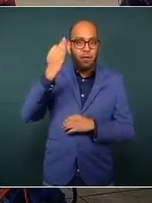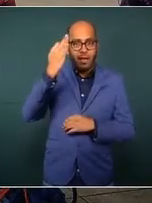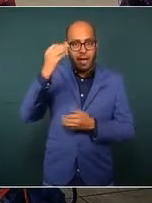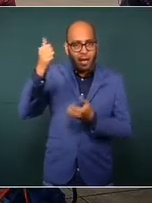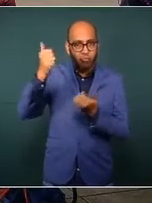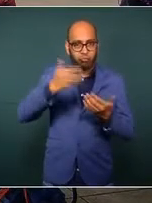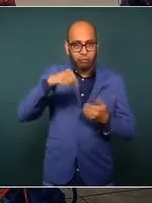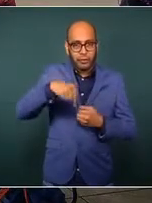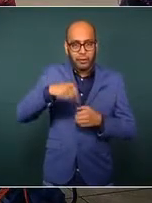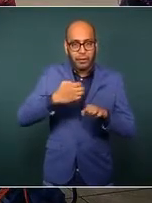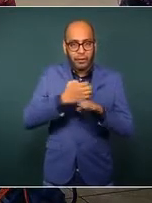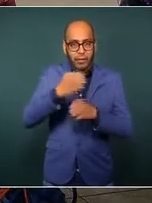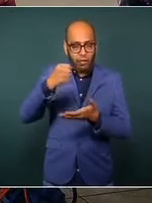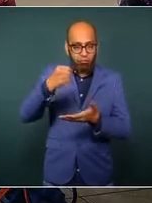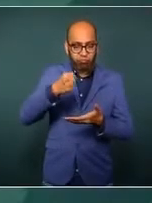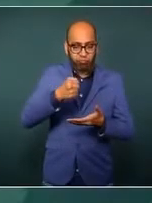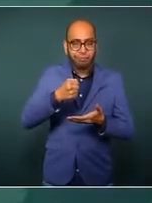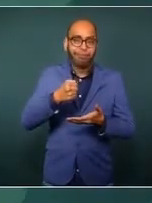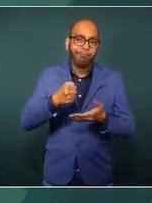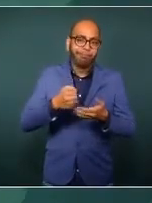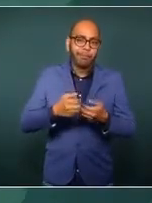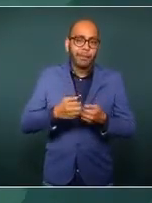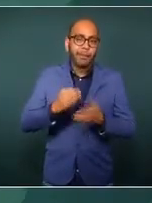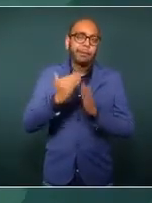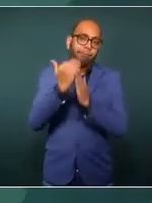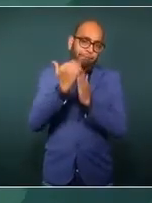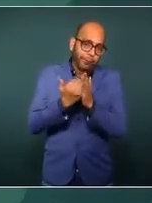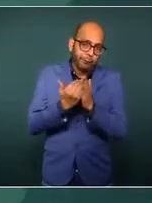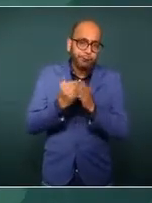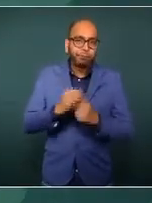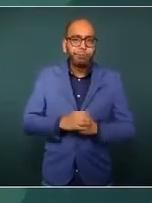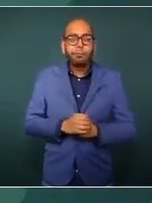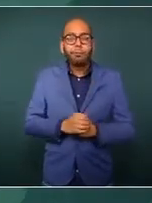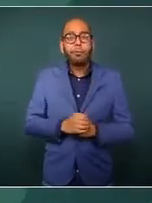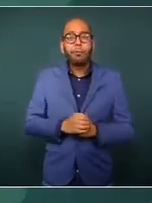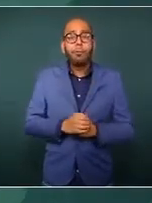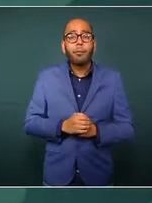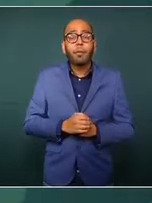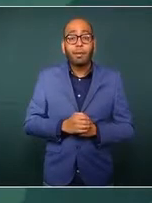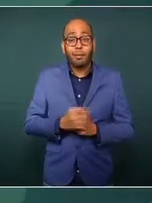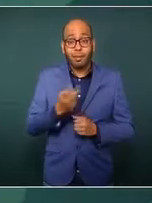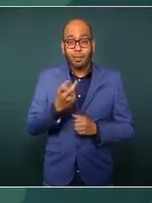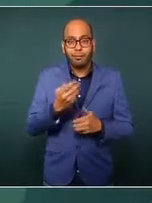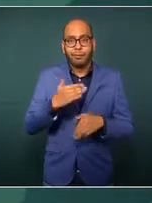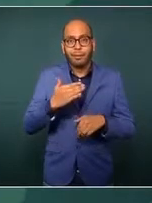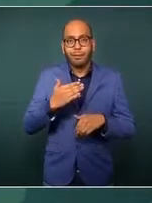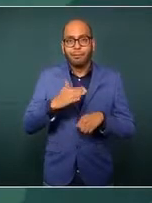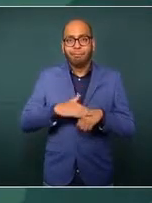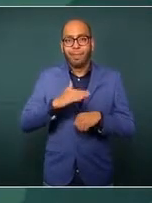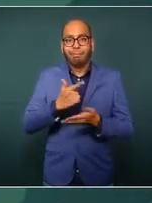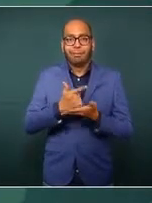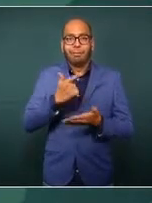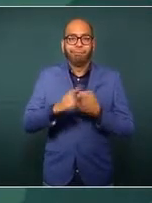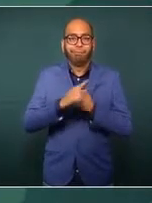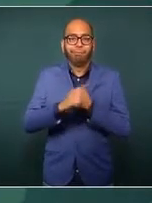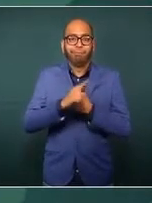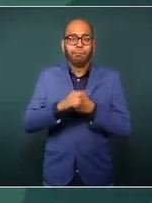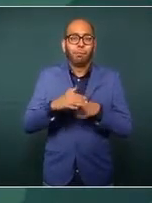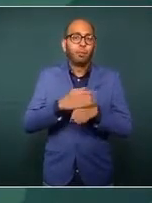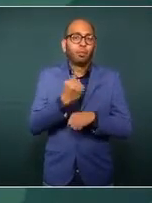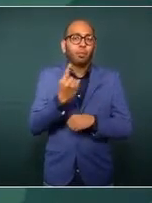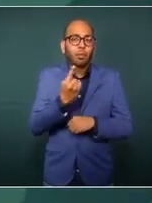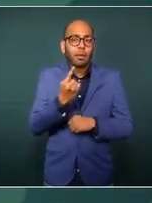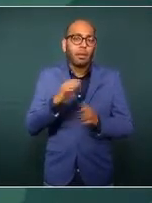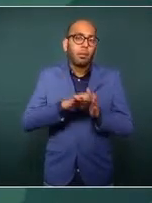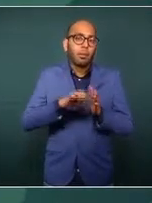el Estado. Esto se agudiza porque hemos, en el caso del Estado, puesto en marcha algunos programas,